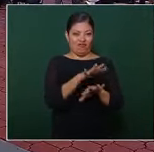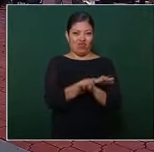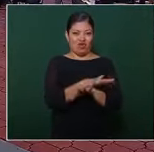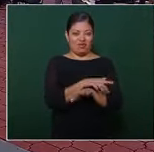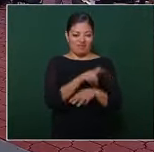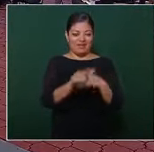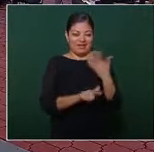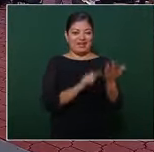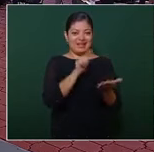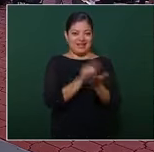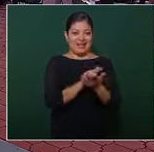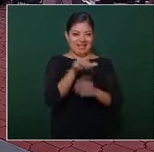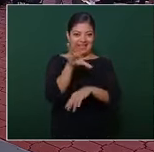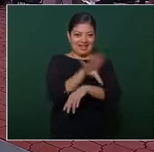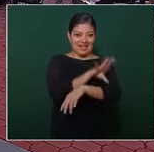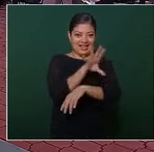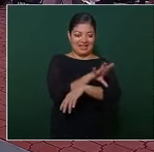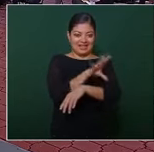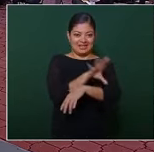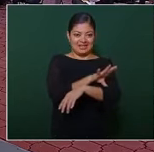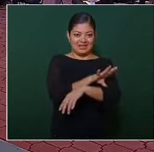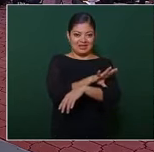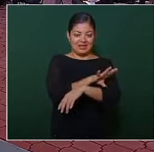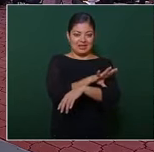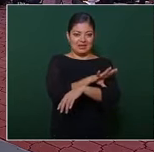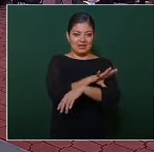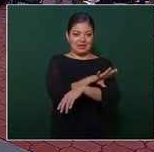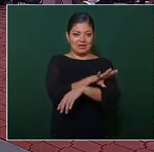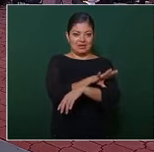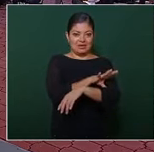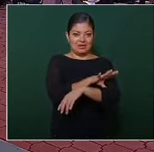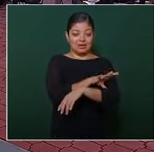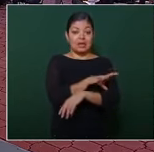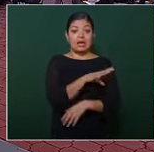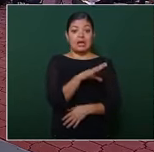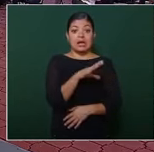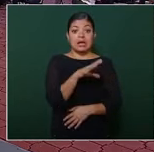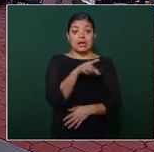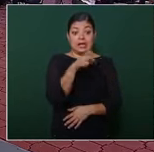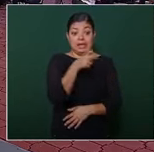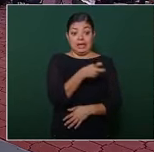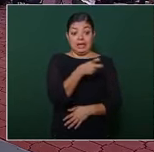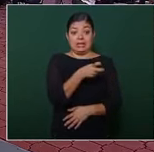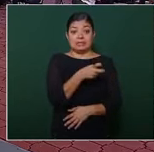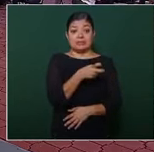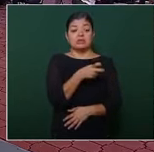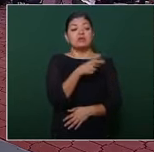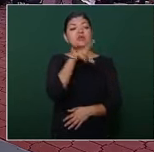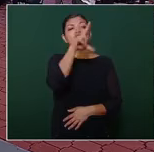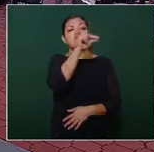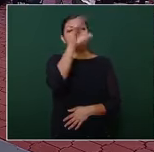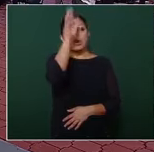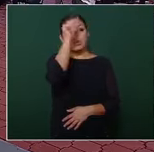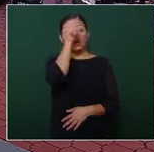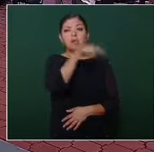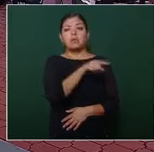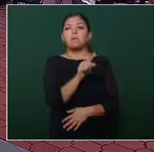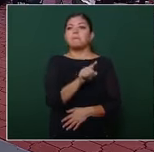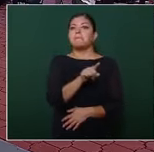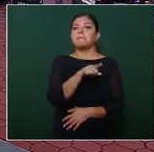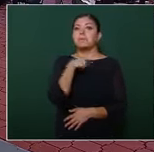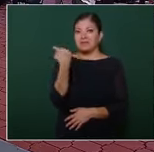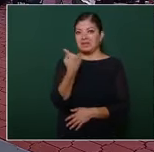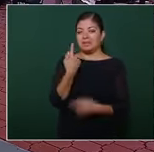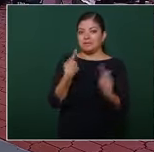eléctrica se opusieron no ganaron los conservadores